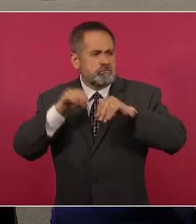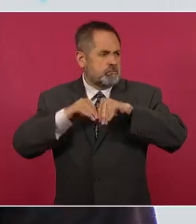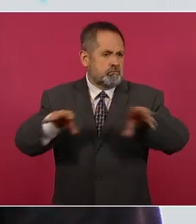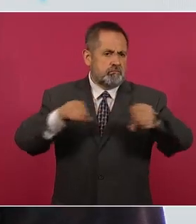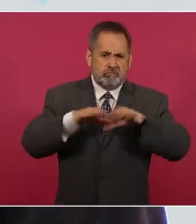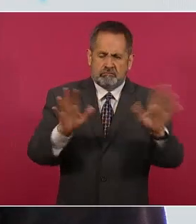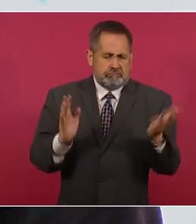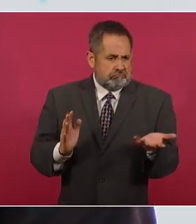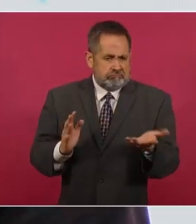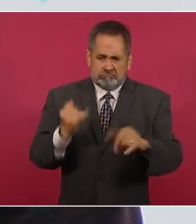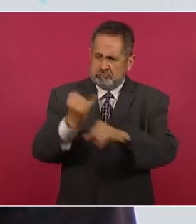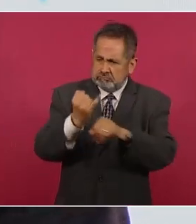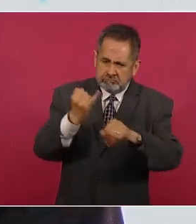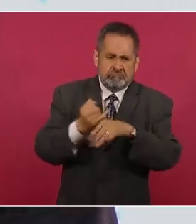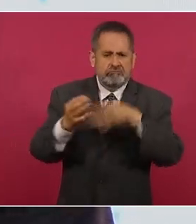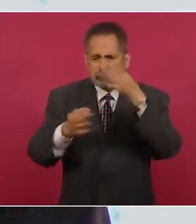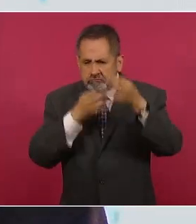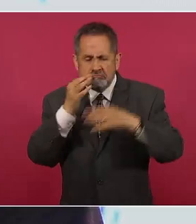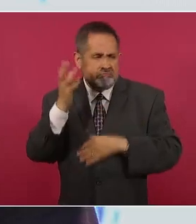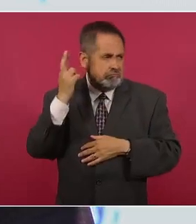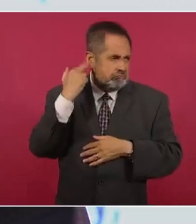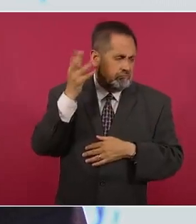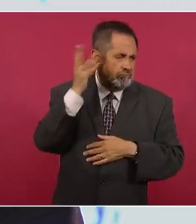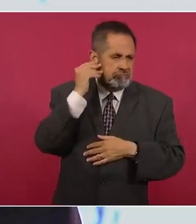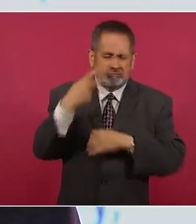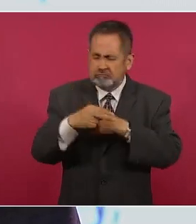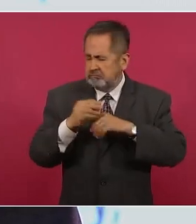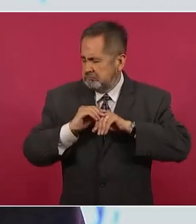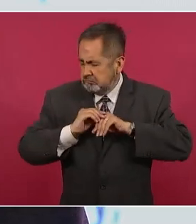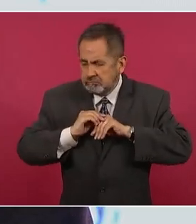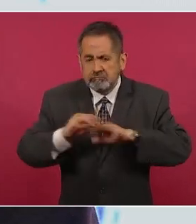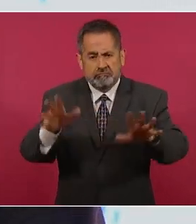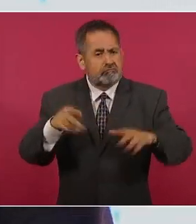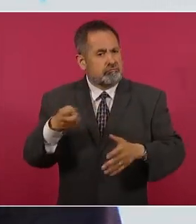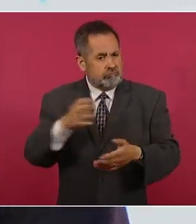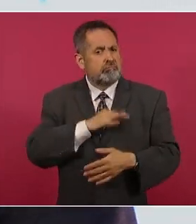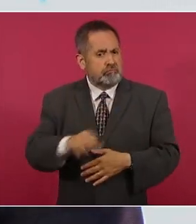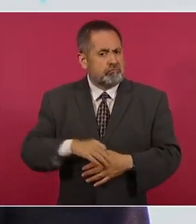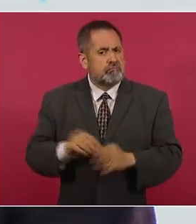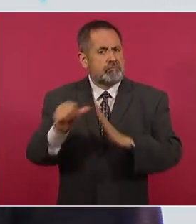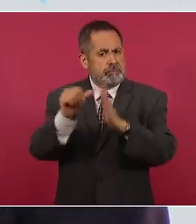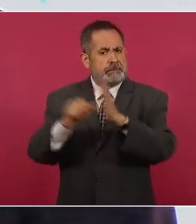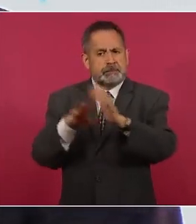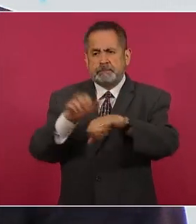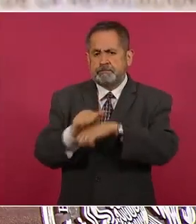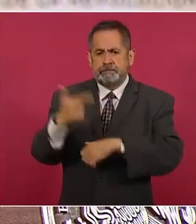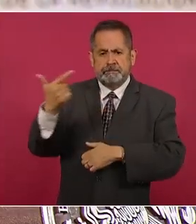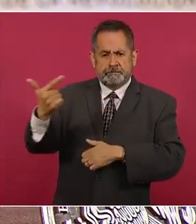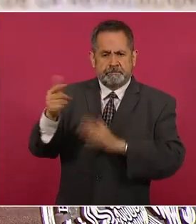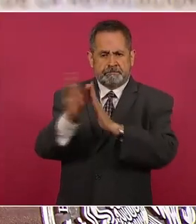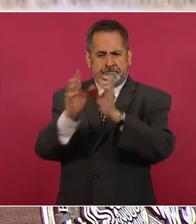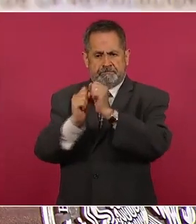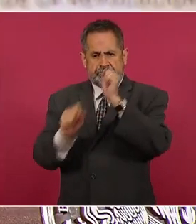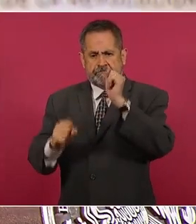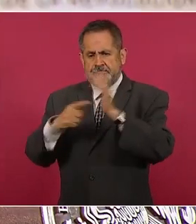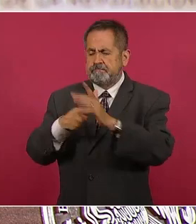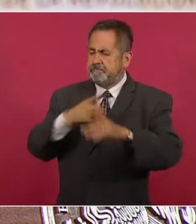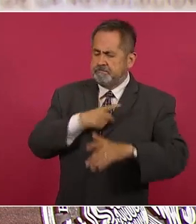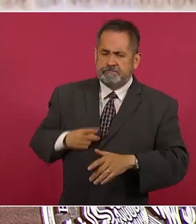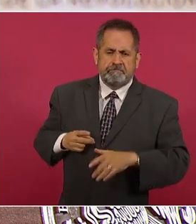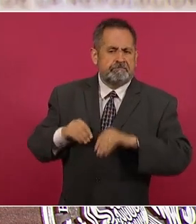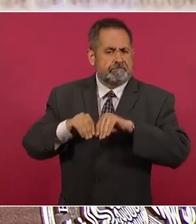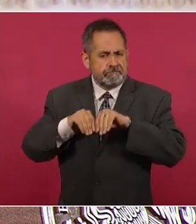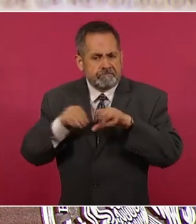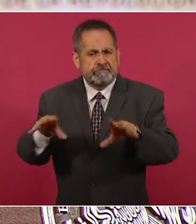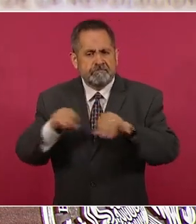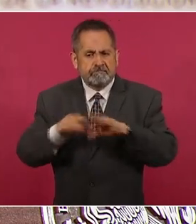consagrada con esta claridad en el artículo séptimo de la Constitución debe ser